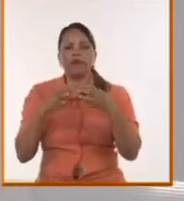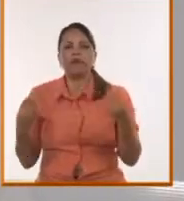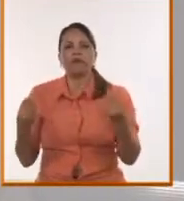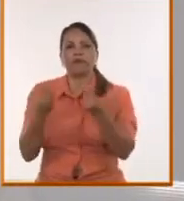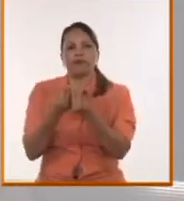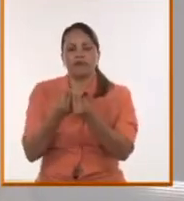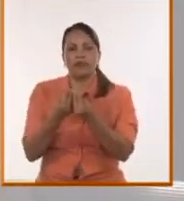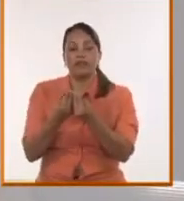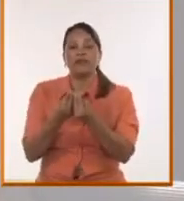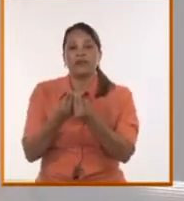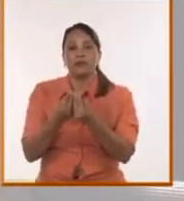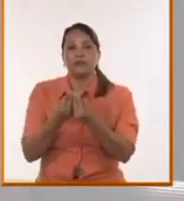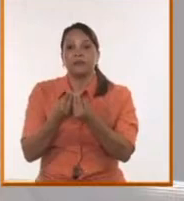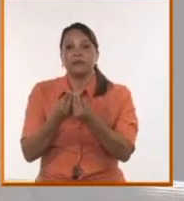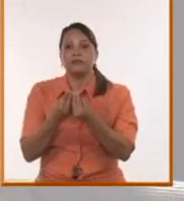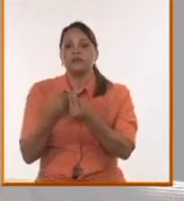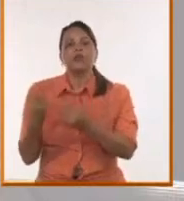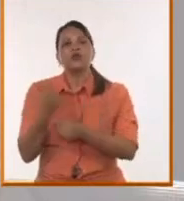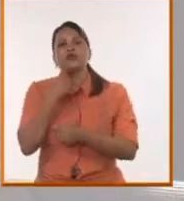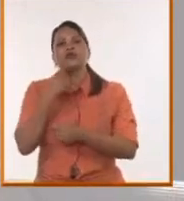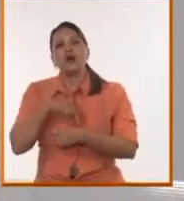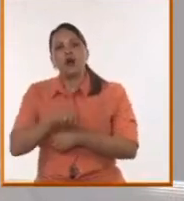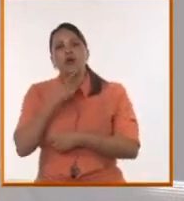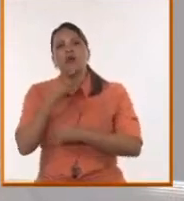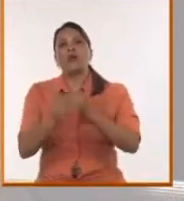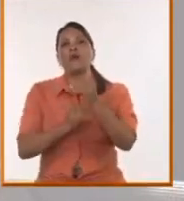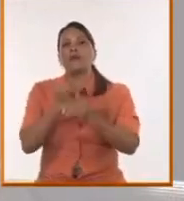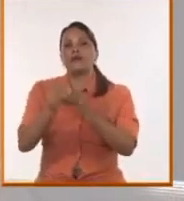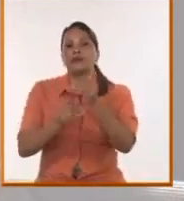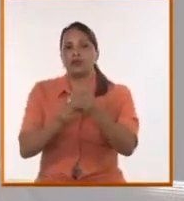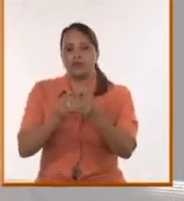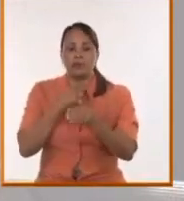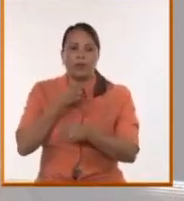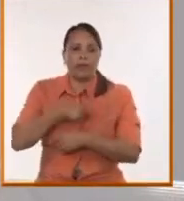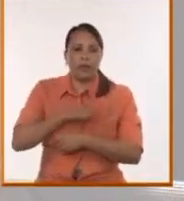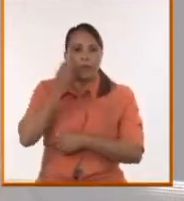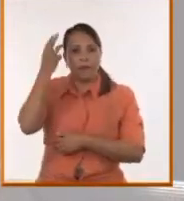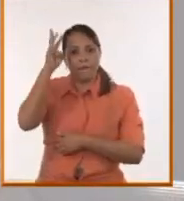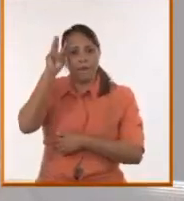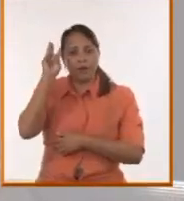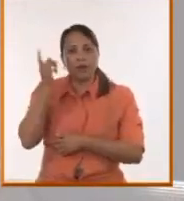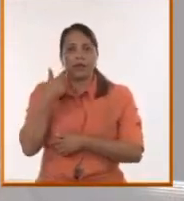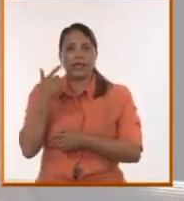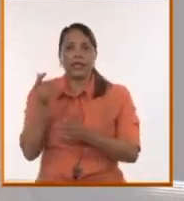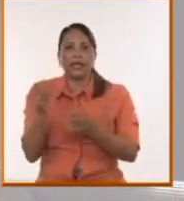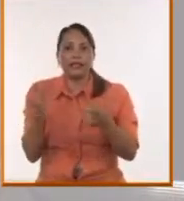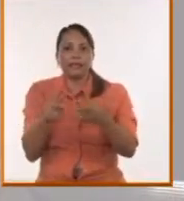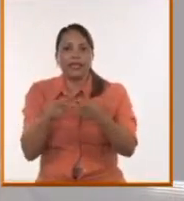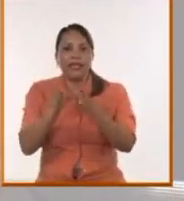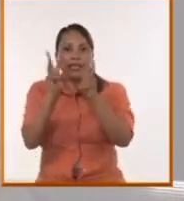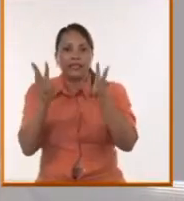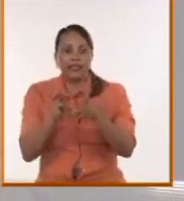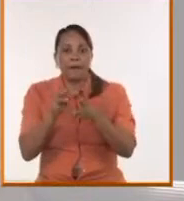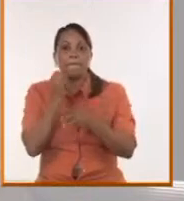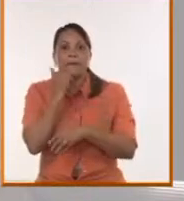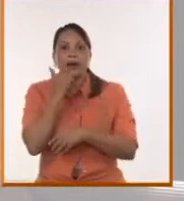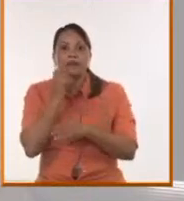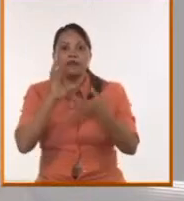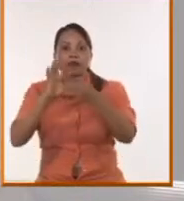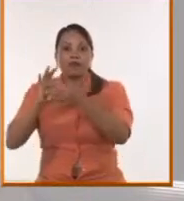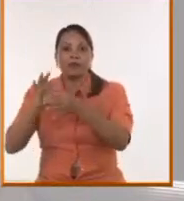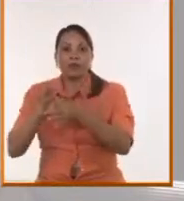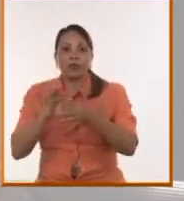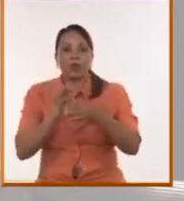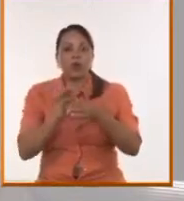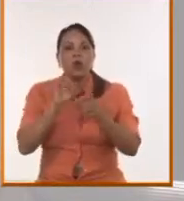disputa. Entonces, claro, estamos en un proceso en donde además en México se ha disminuido la brecha digital y hay mucha más gente conectada. Aún